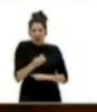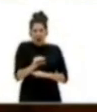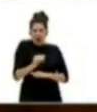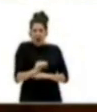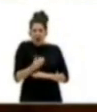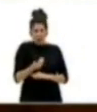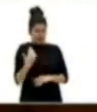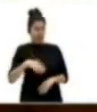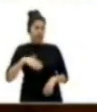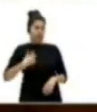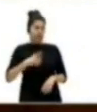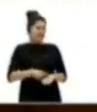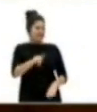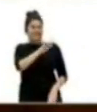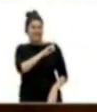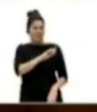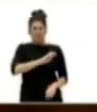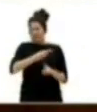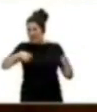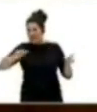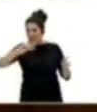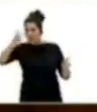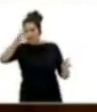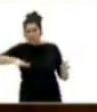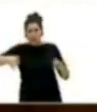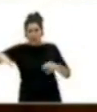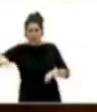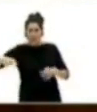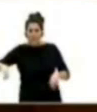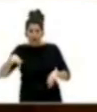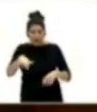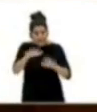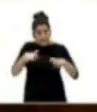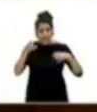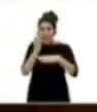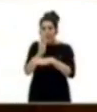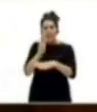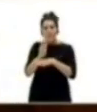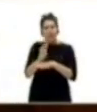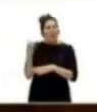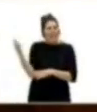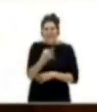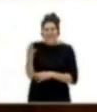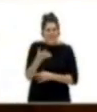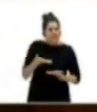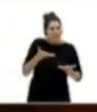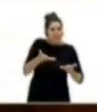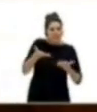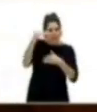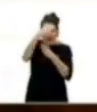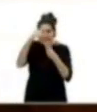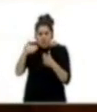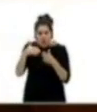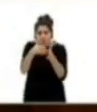encima de lo que cobra cualquier canario de a pie. Este Parlamento debe atender la demanda de la gente, abrir sus